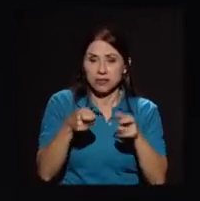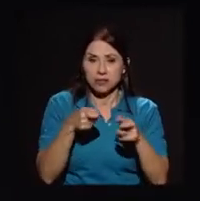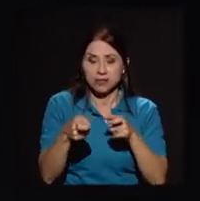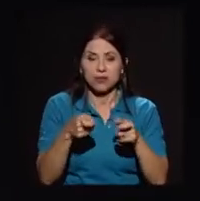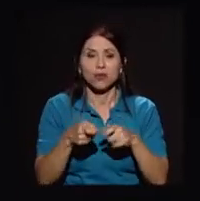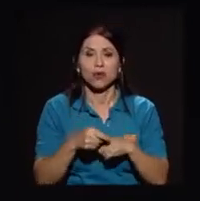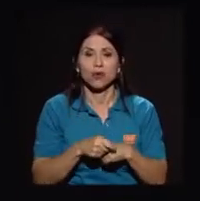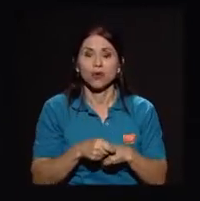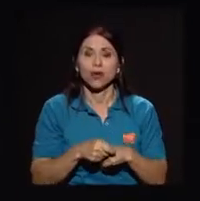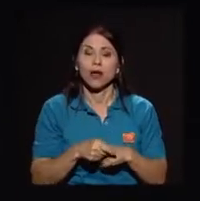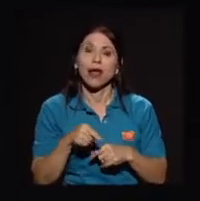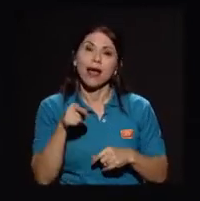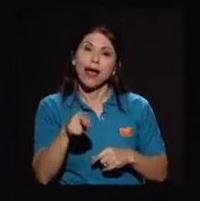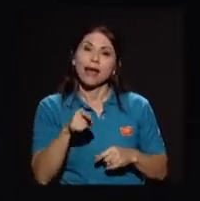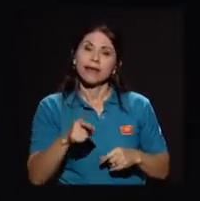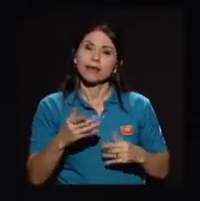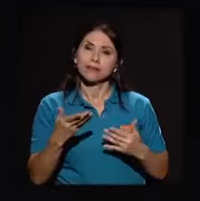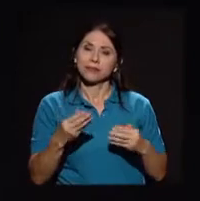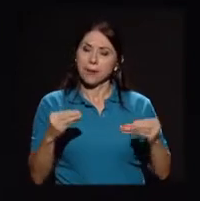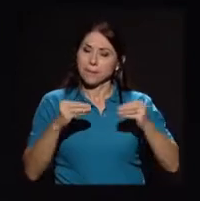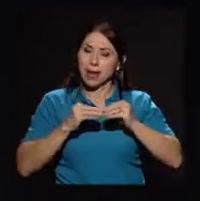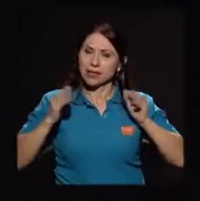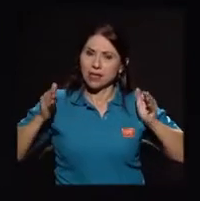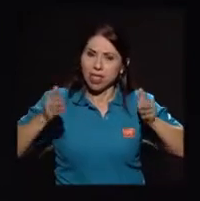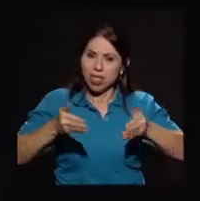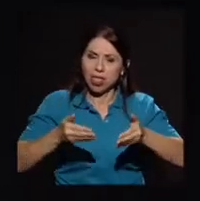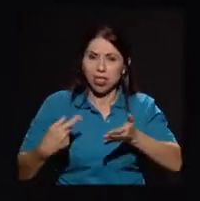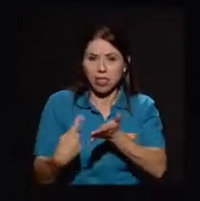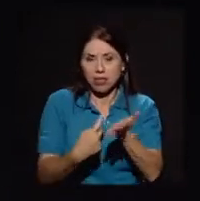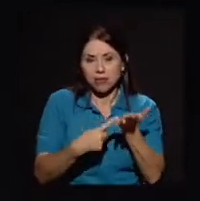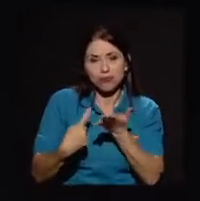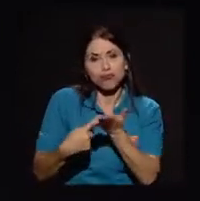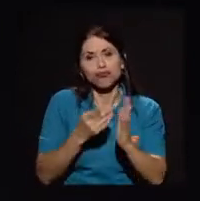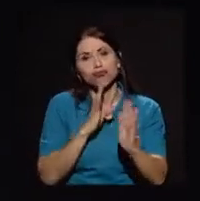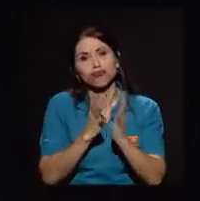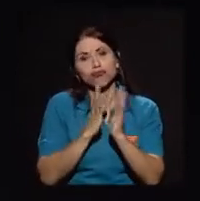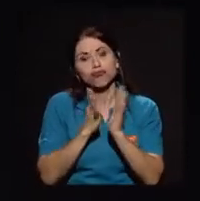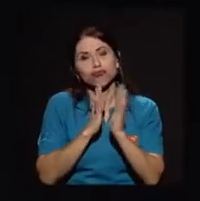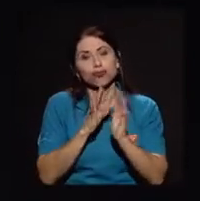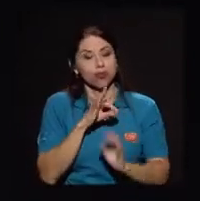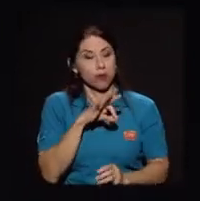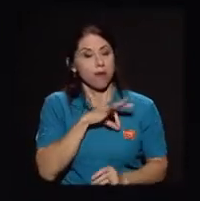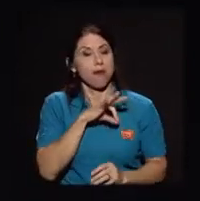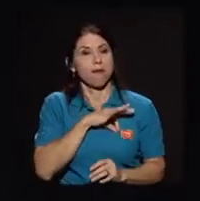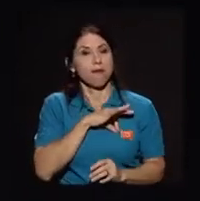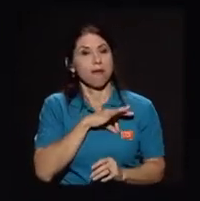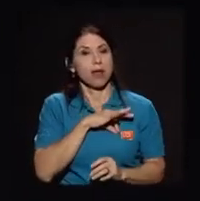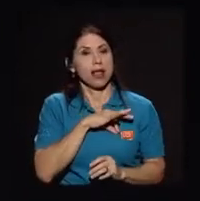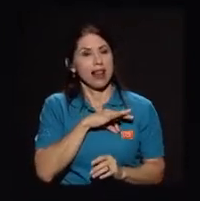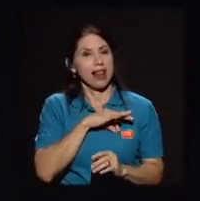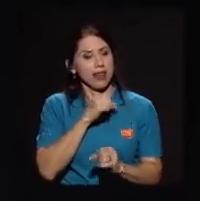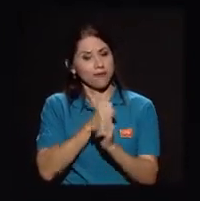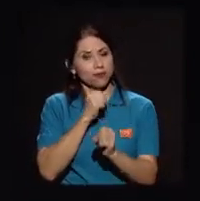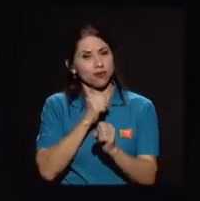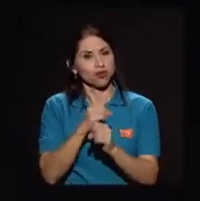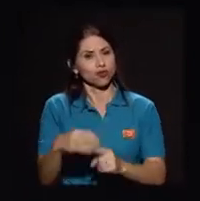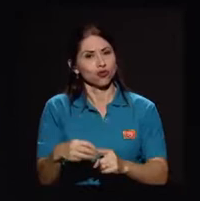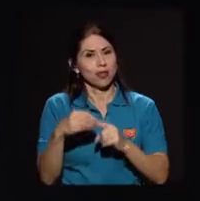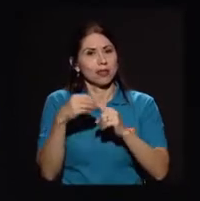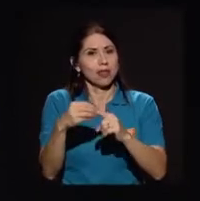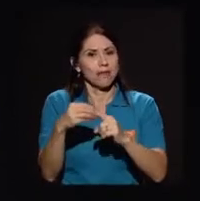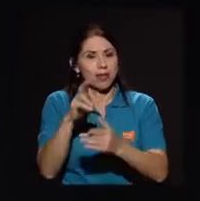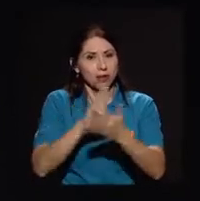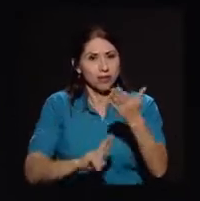la discusión se abocó más a privilegiar la función sustantiva de la universidad, que es la docencia de